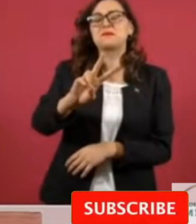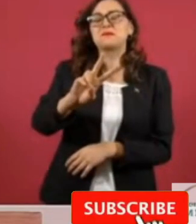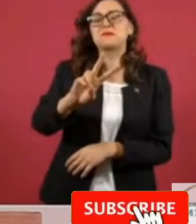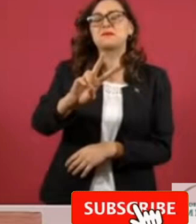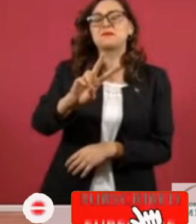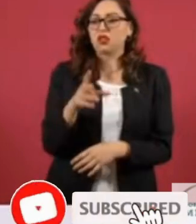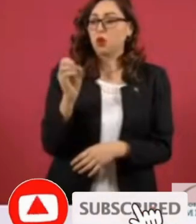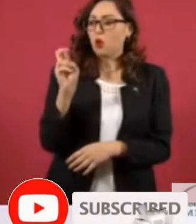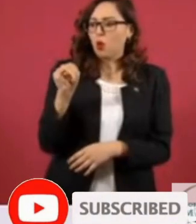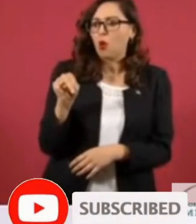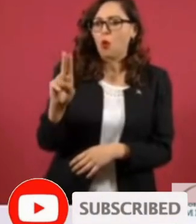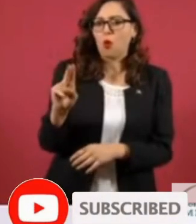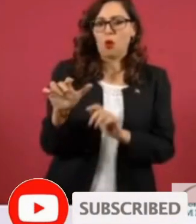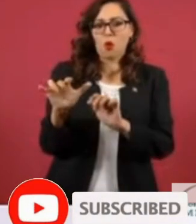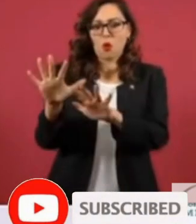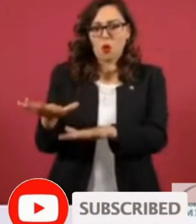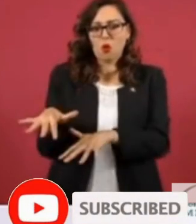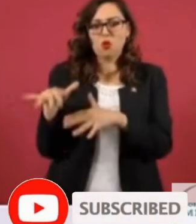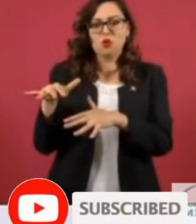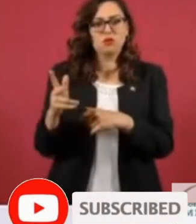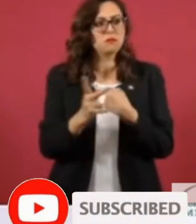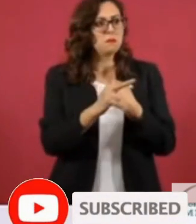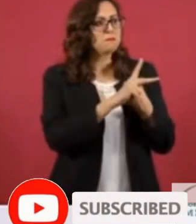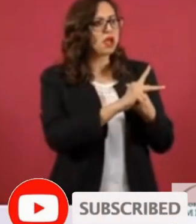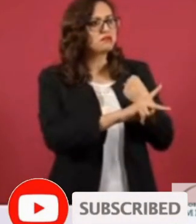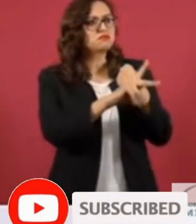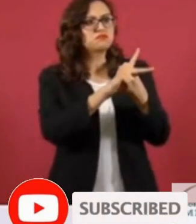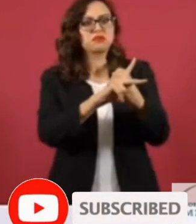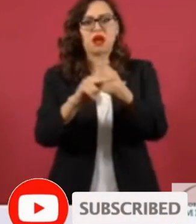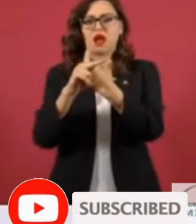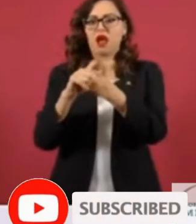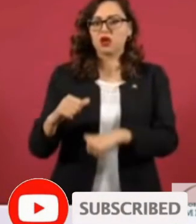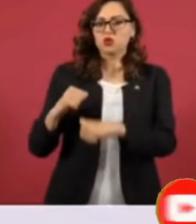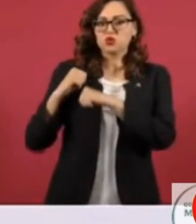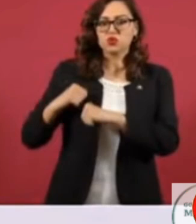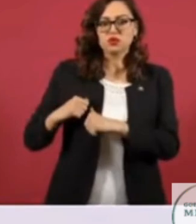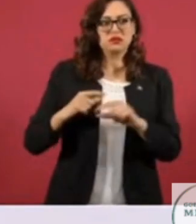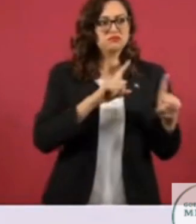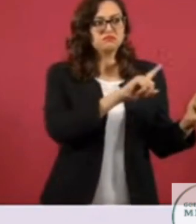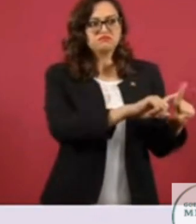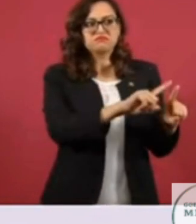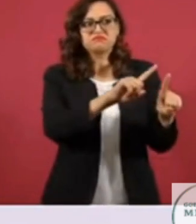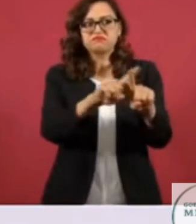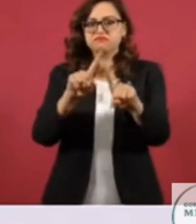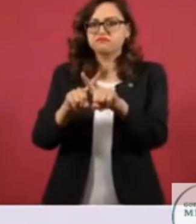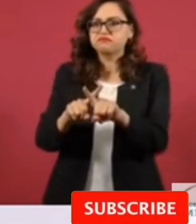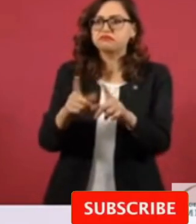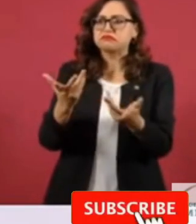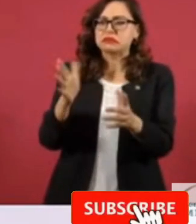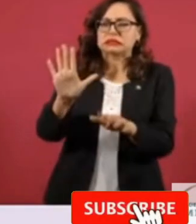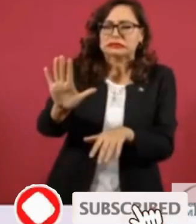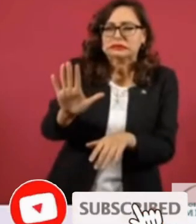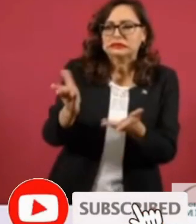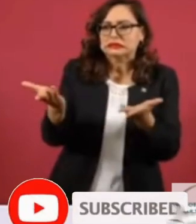potencias no fallaron en la responsabilidad de promover el diálogo entre las partes